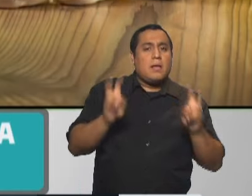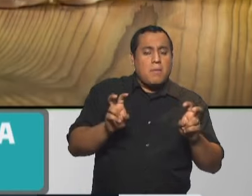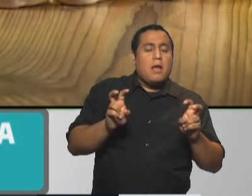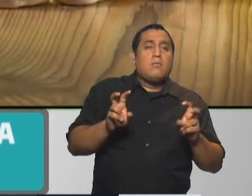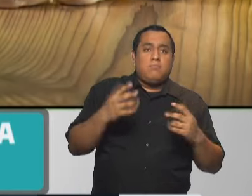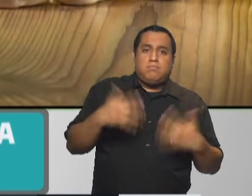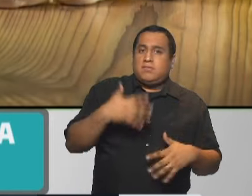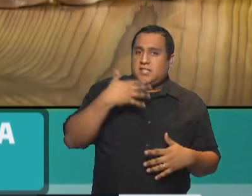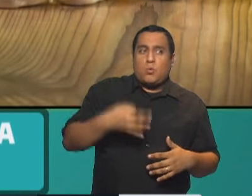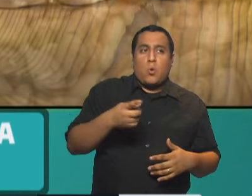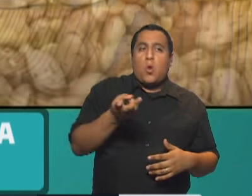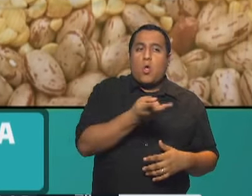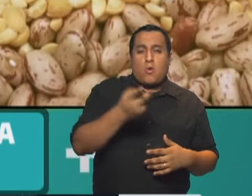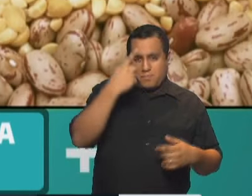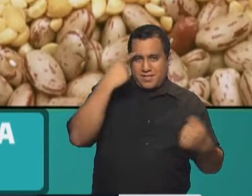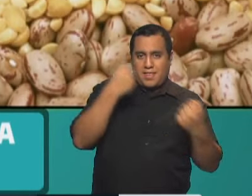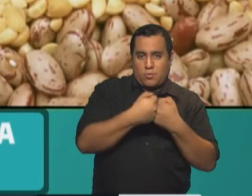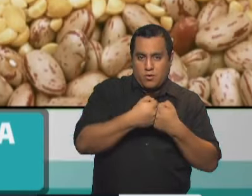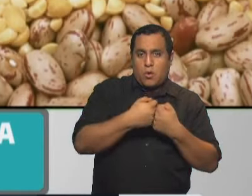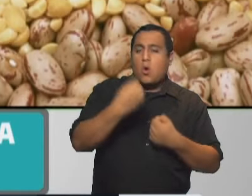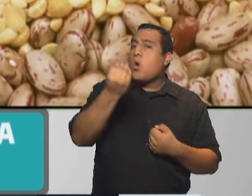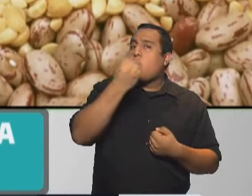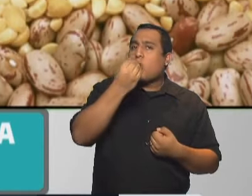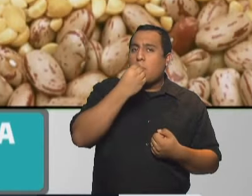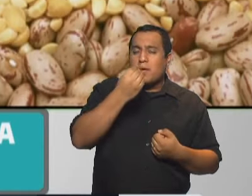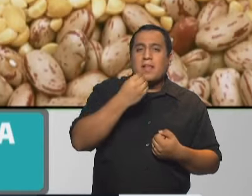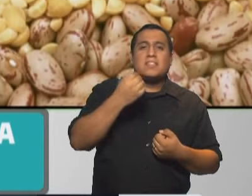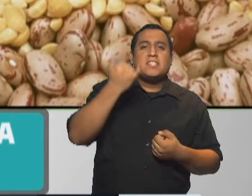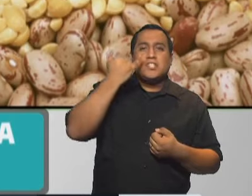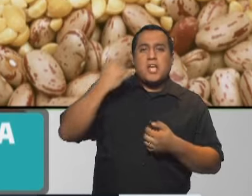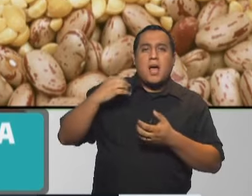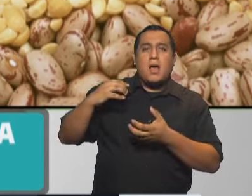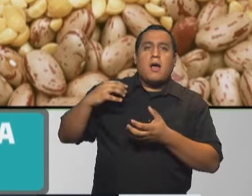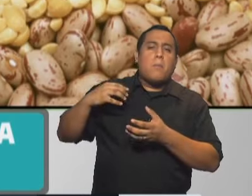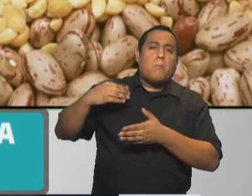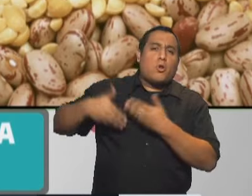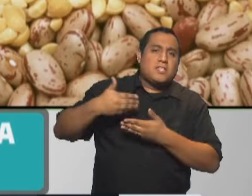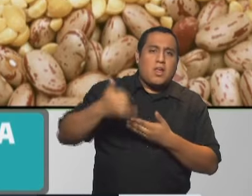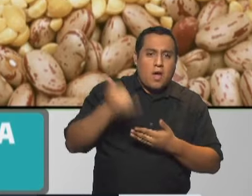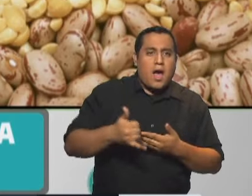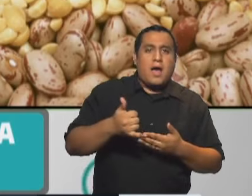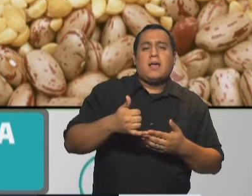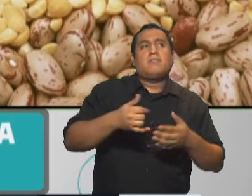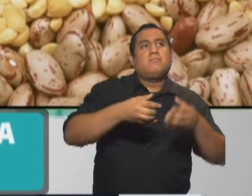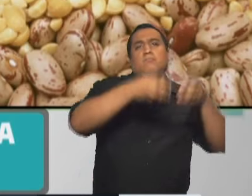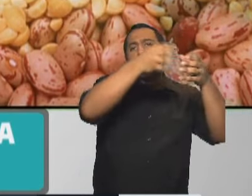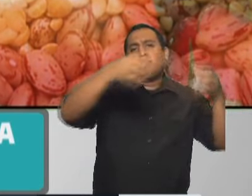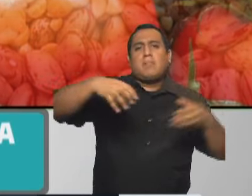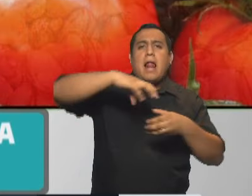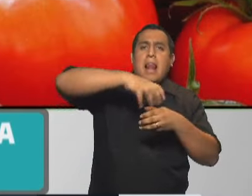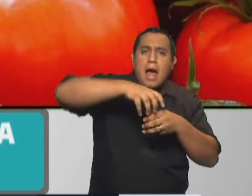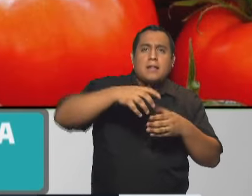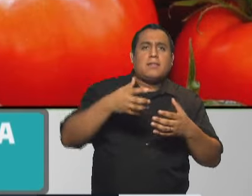seguramente van a estar de acuerdo también que es en los alimentos multiprocesados esos que tenemos a mano en las góndolas de todos los super